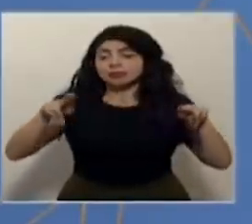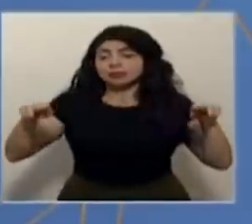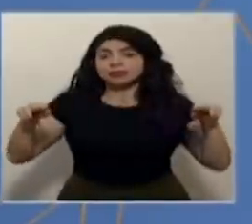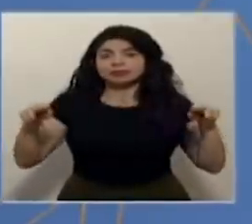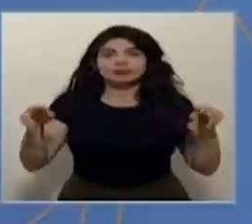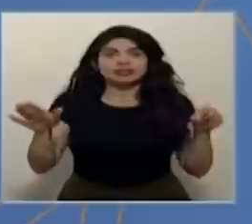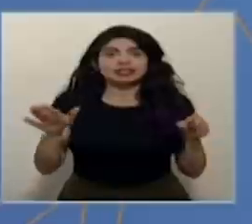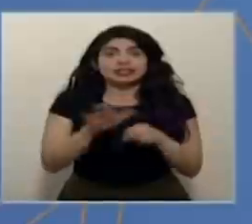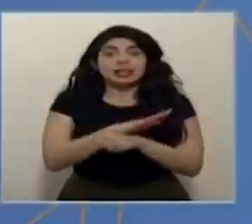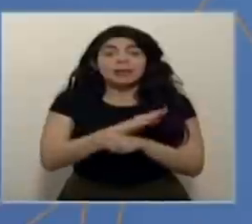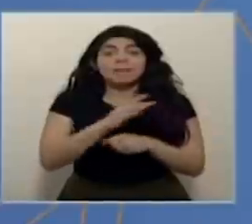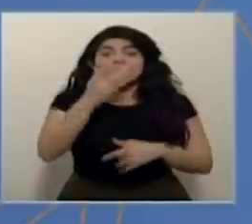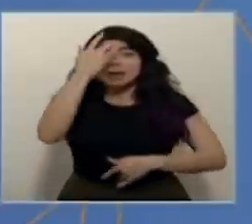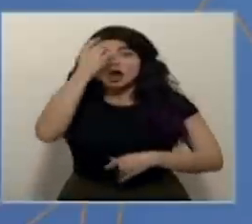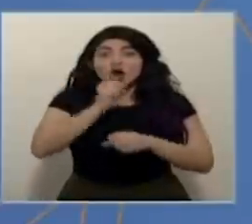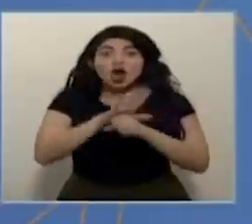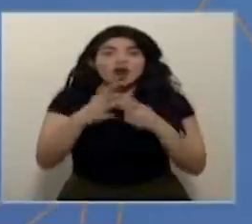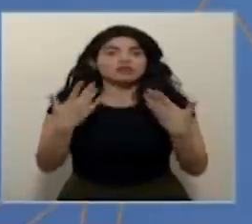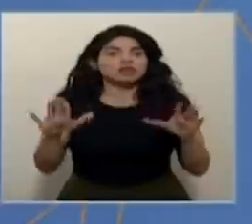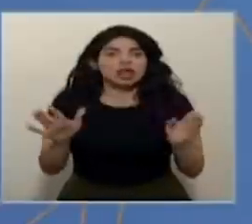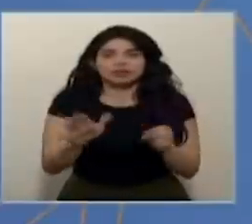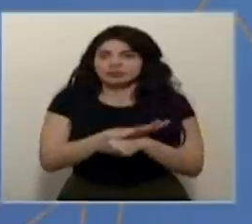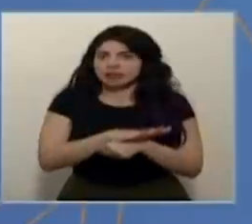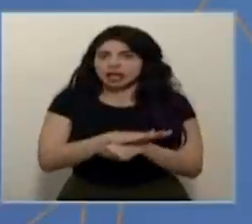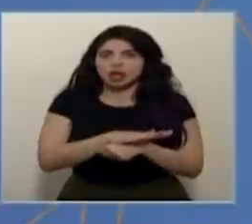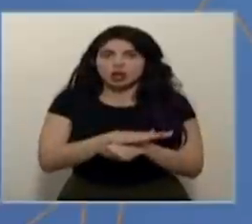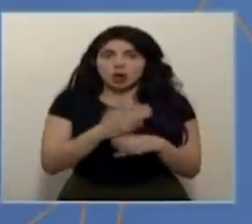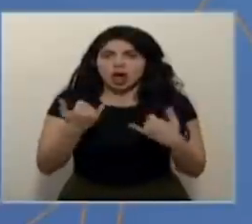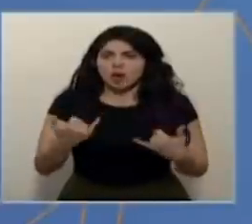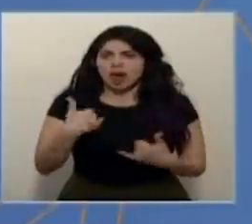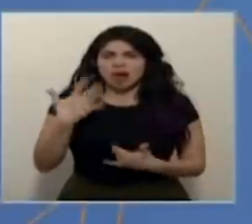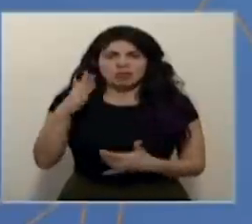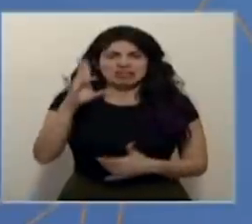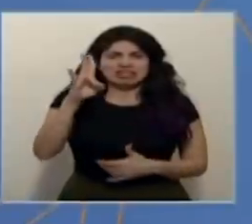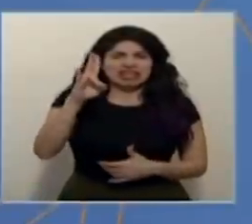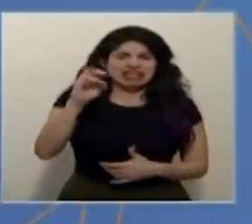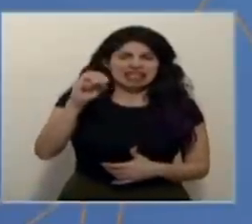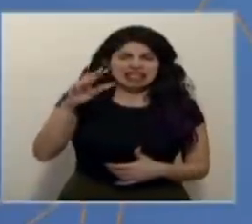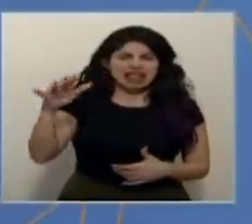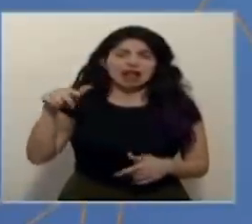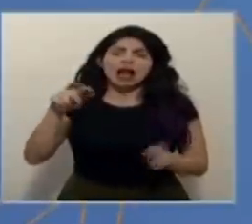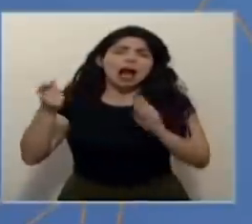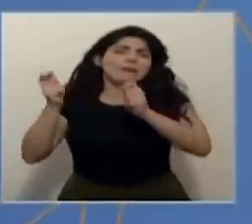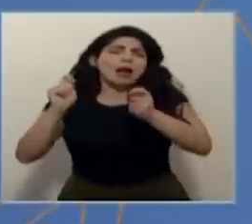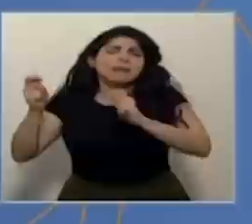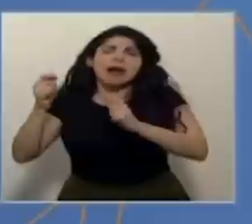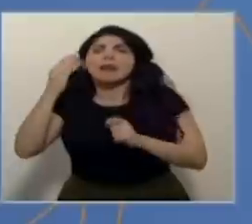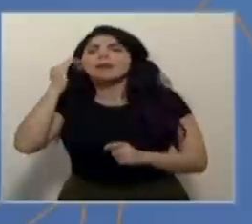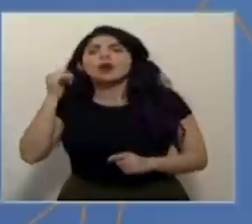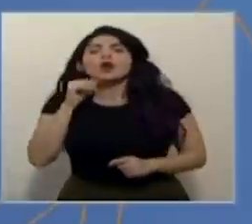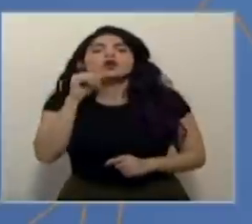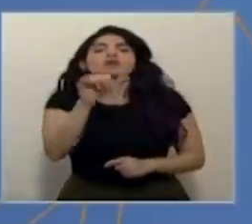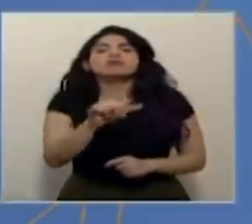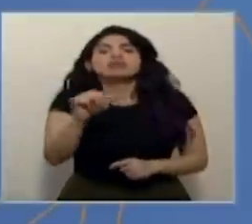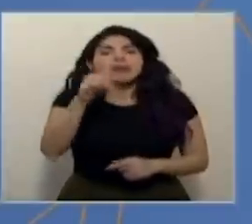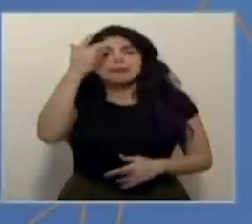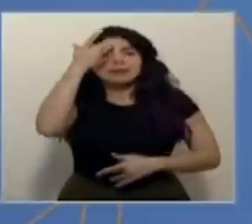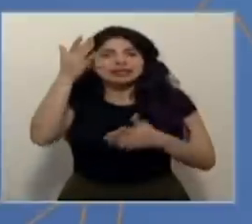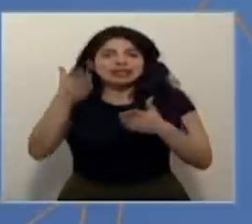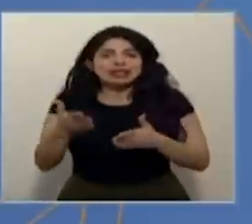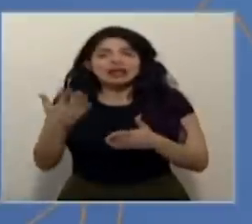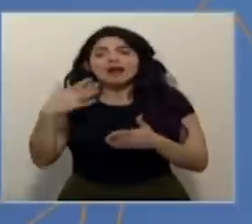de pacientes COVID. Creo que hoy tiene 70 y resto de pacientes, esos números varían porque no son los mismos pacientes,